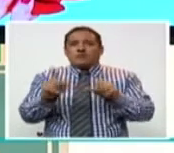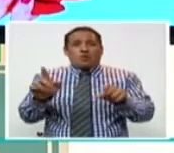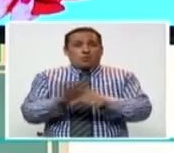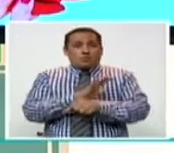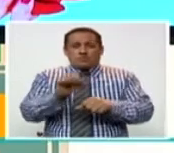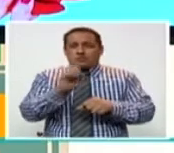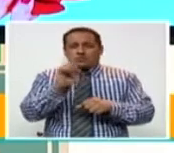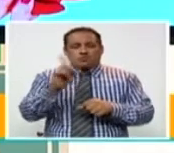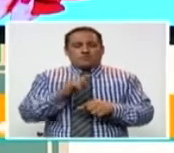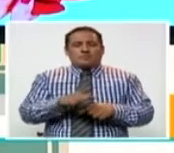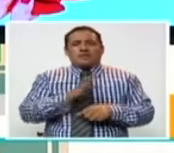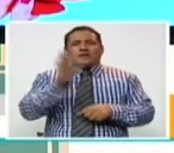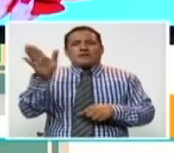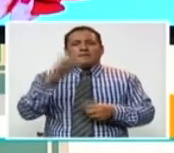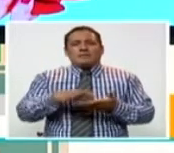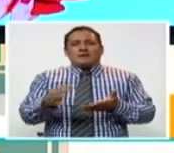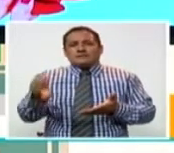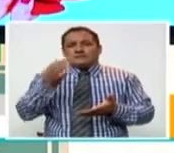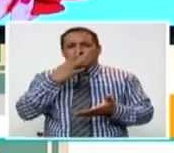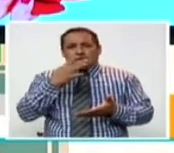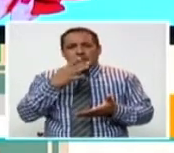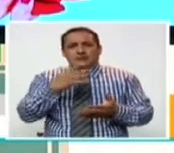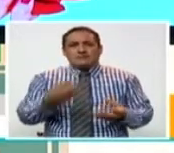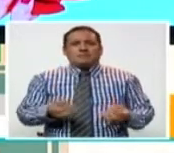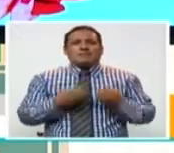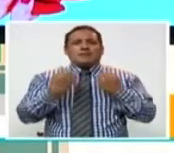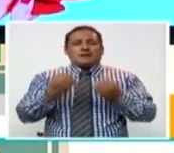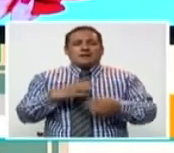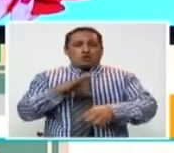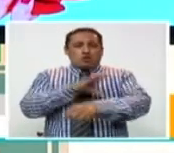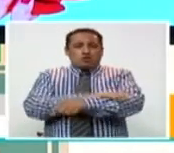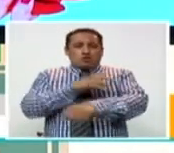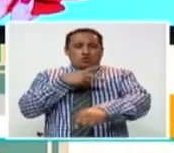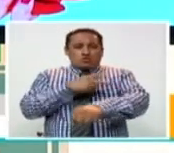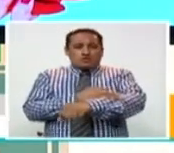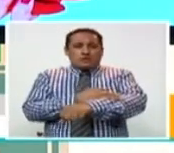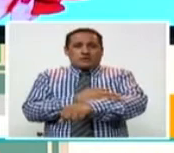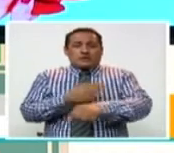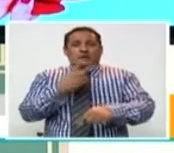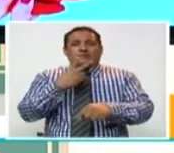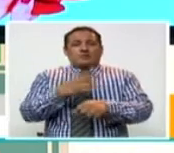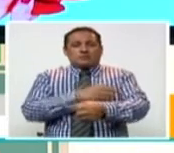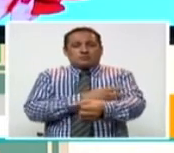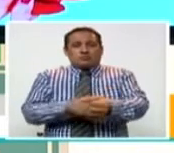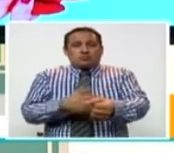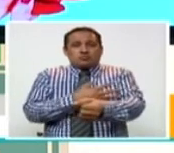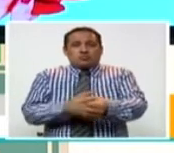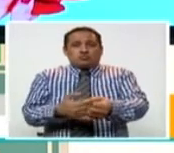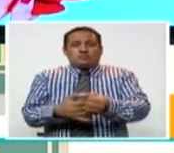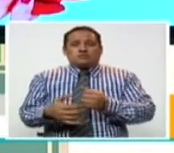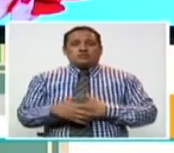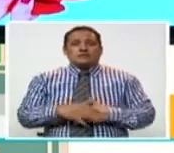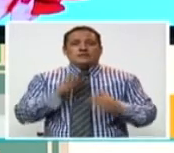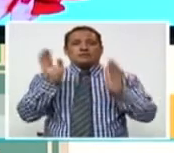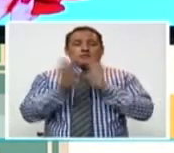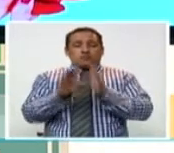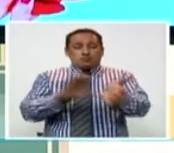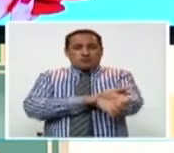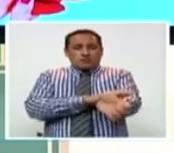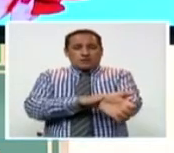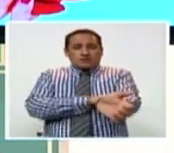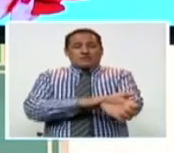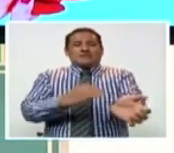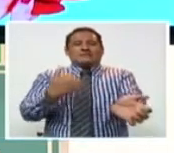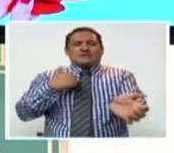no basta. Para eso hay que darle la medicación para detener el deterioro de la articulación. Si la